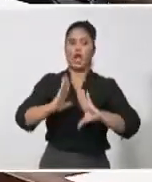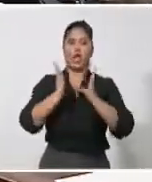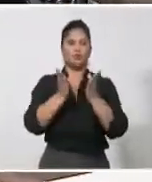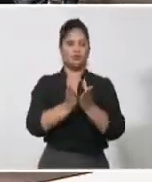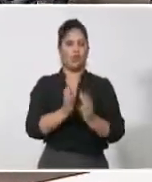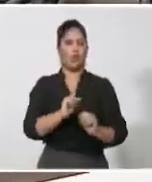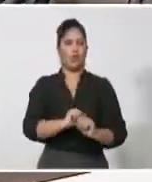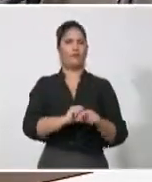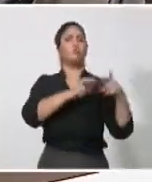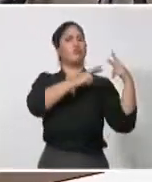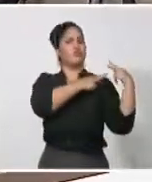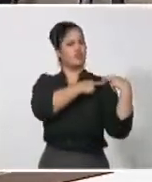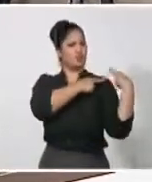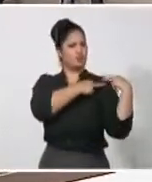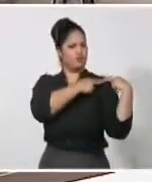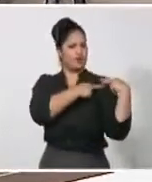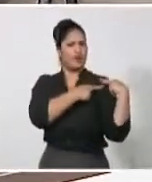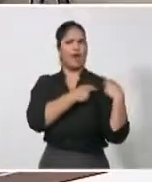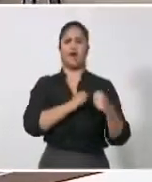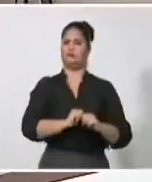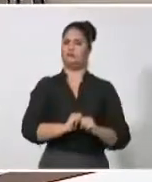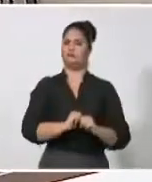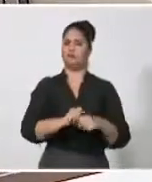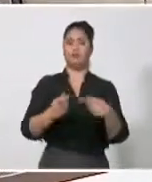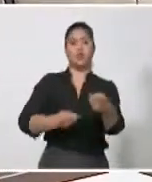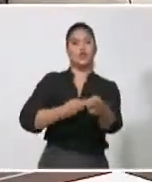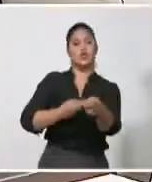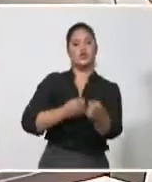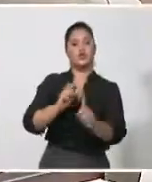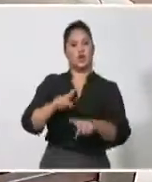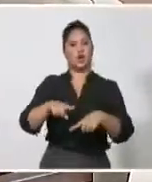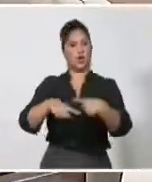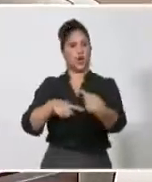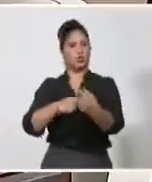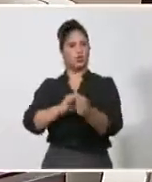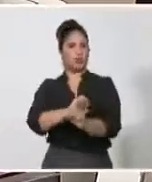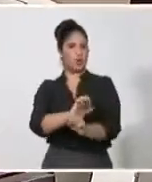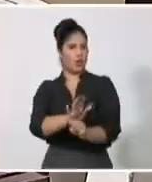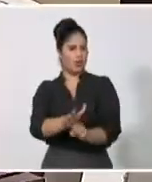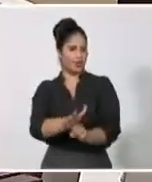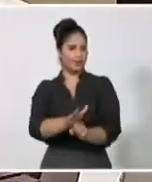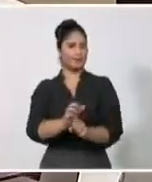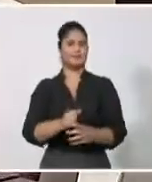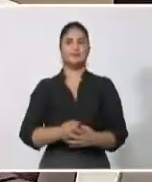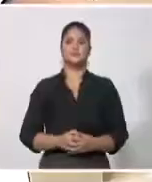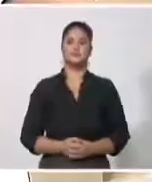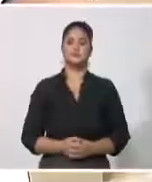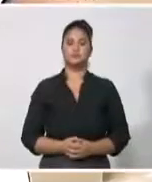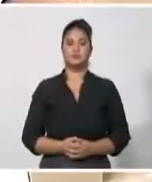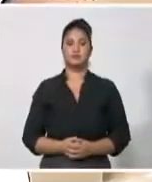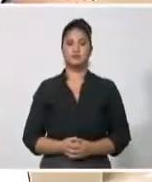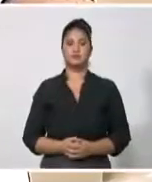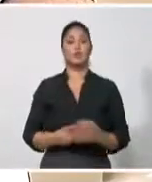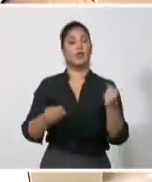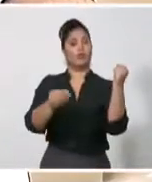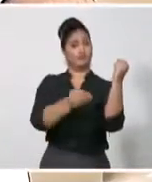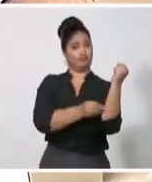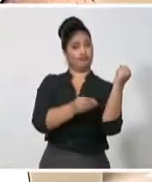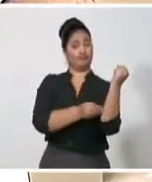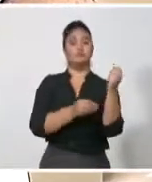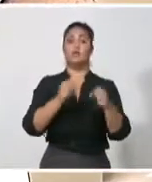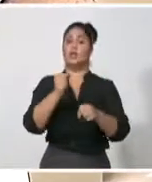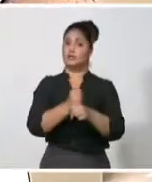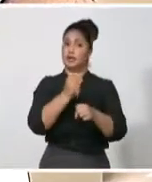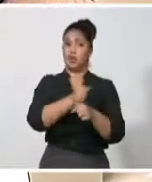establecidos en la lucha contra la COVID-19. A robustecer el trabajo en los barrios se volvió a llamar en los